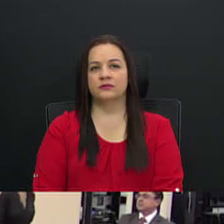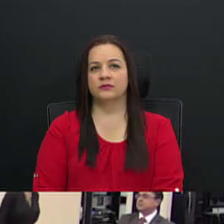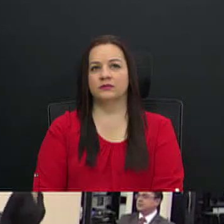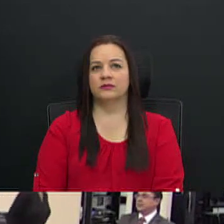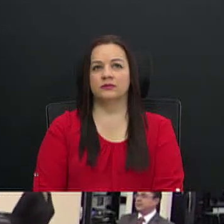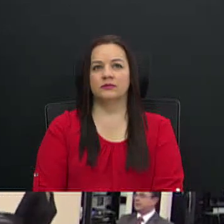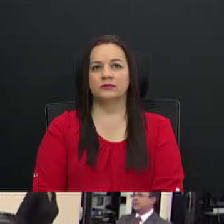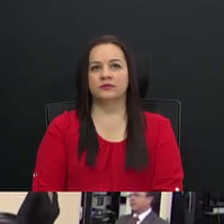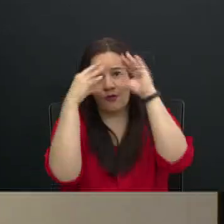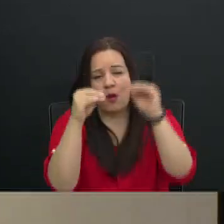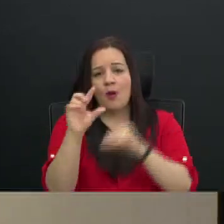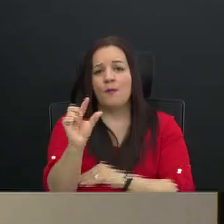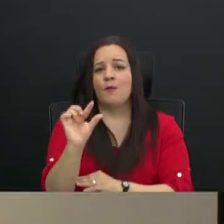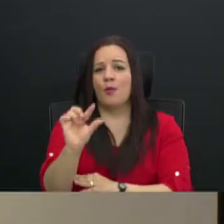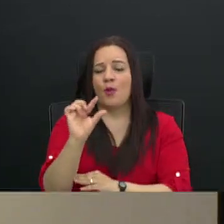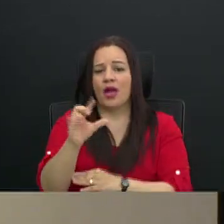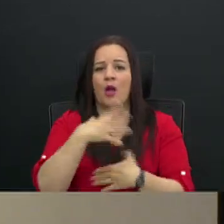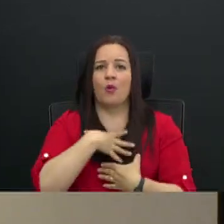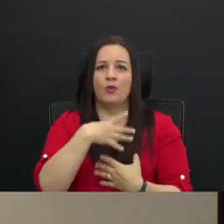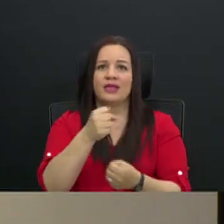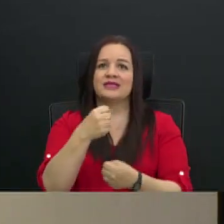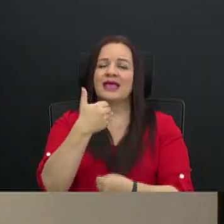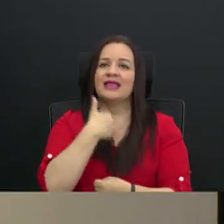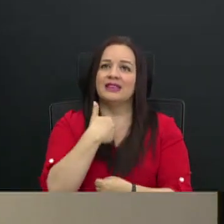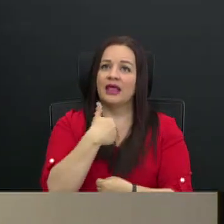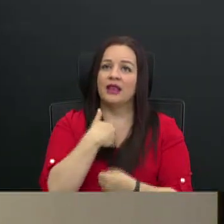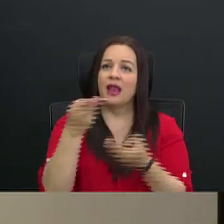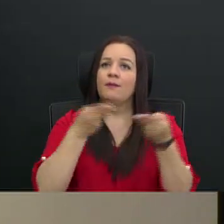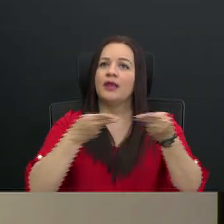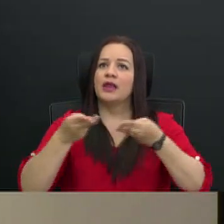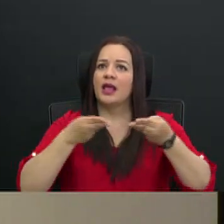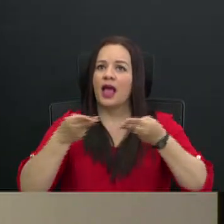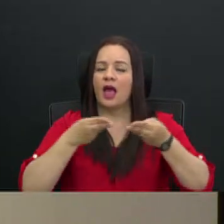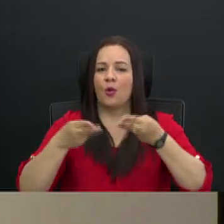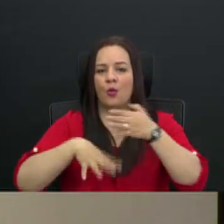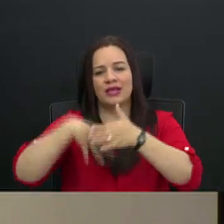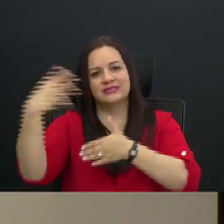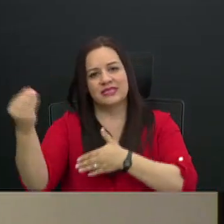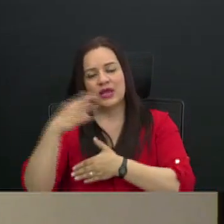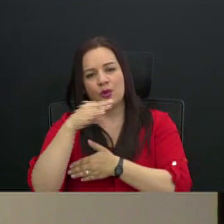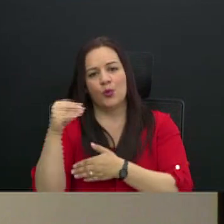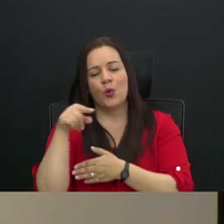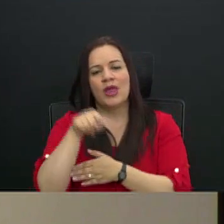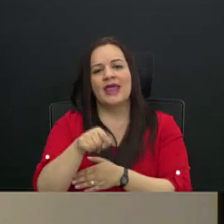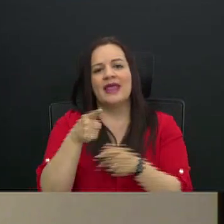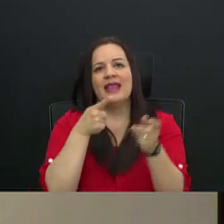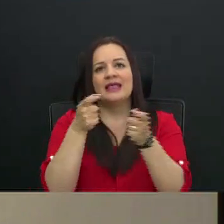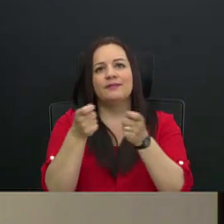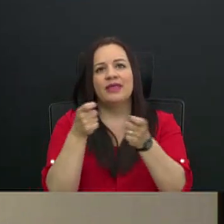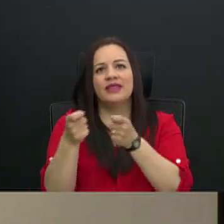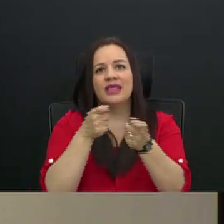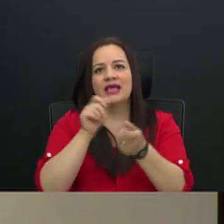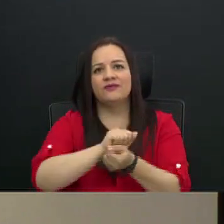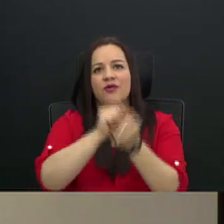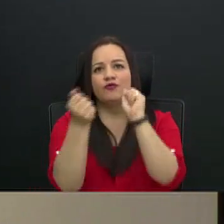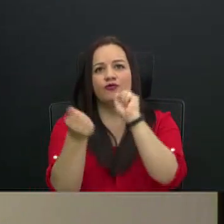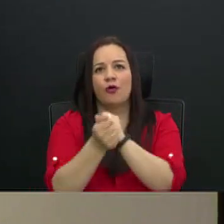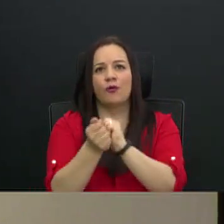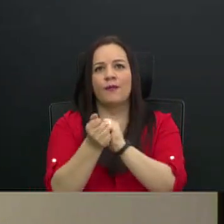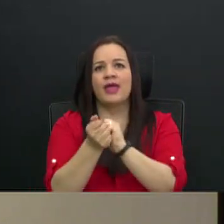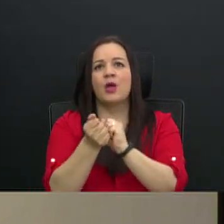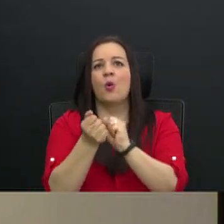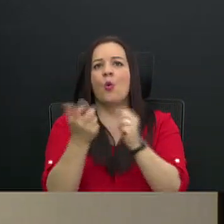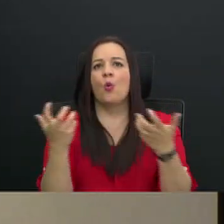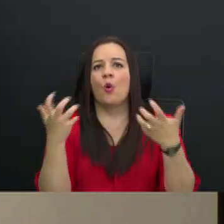% del PIB. Silvia Hernández, jefa de la bancada liberacionista, mostró su preocupación por el crecimiento de la deuda del